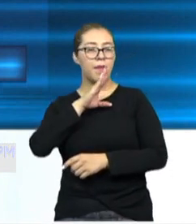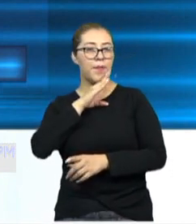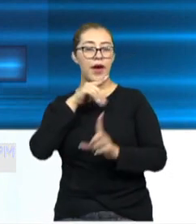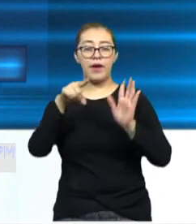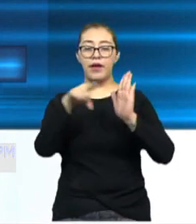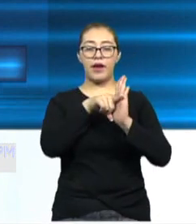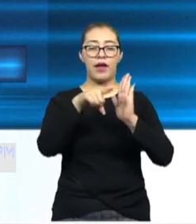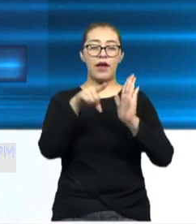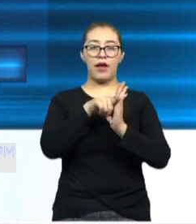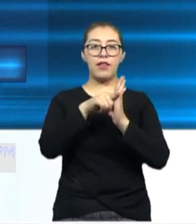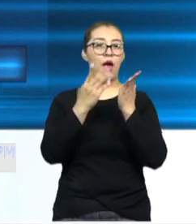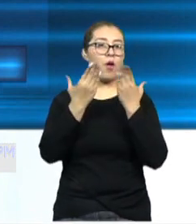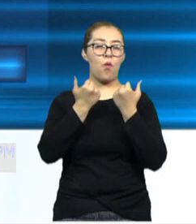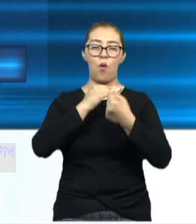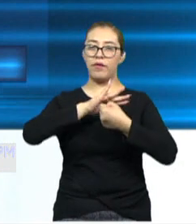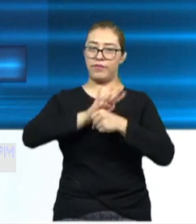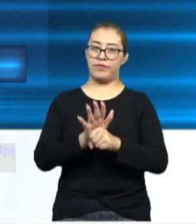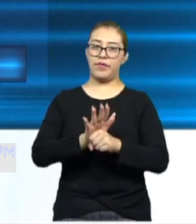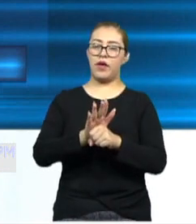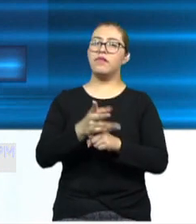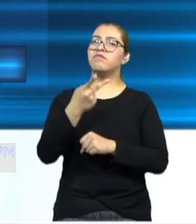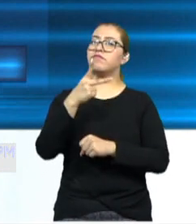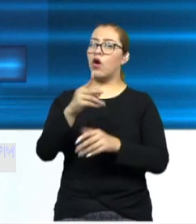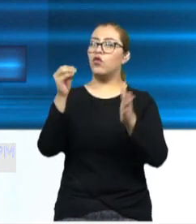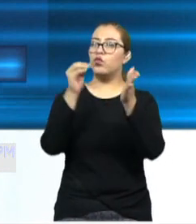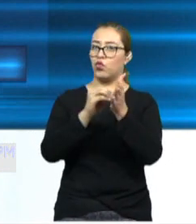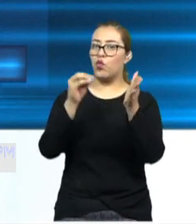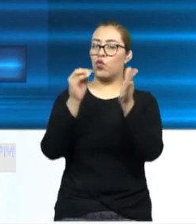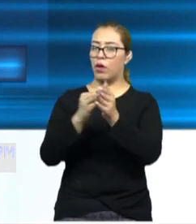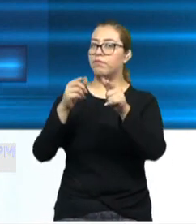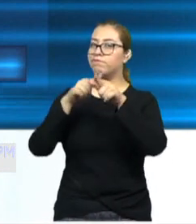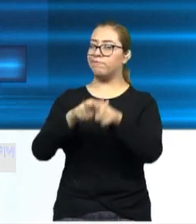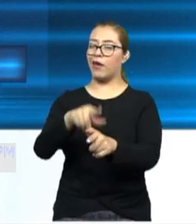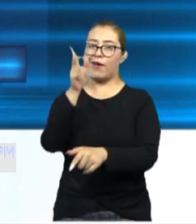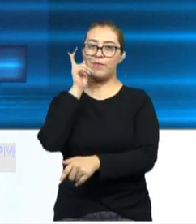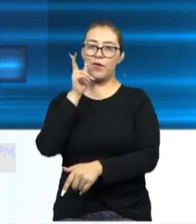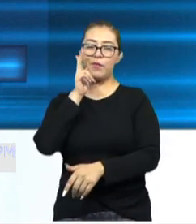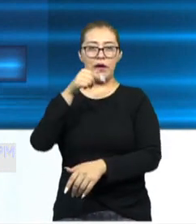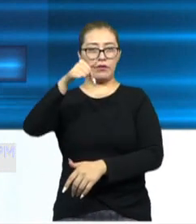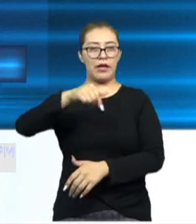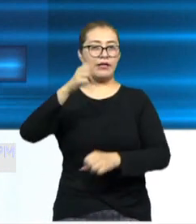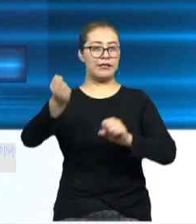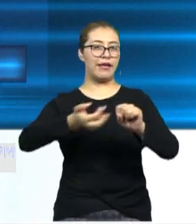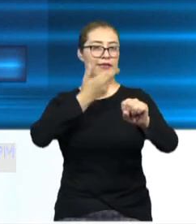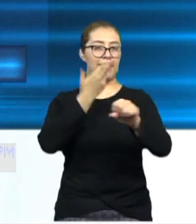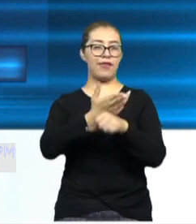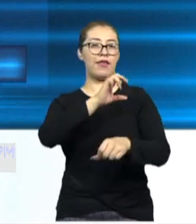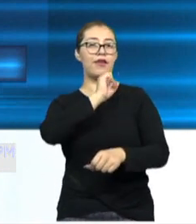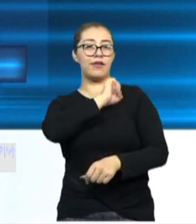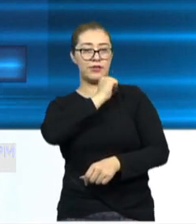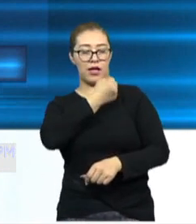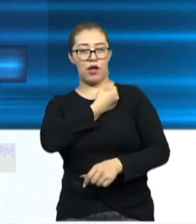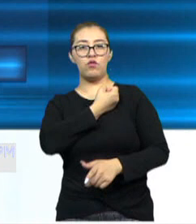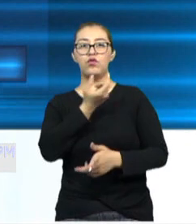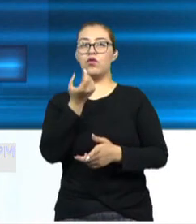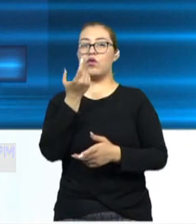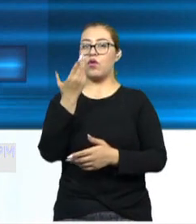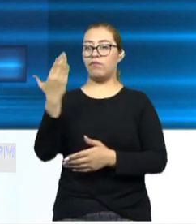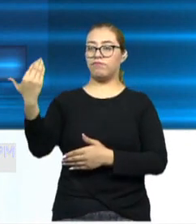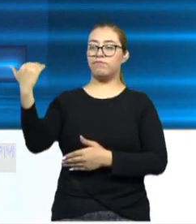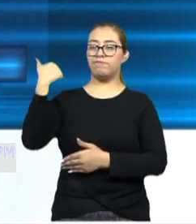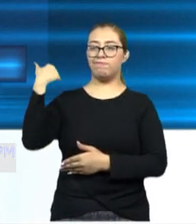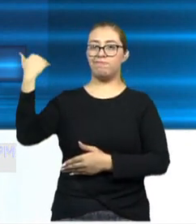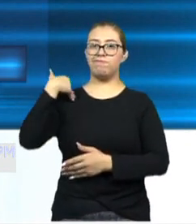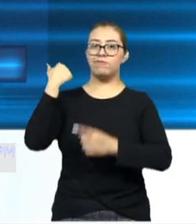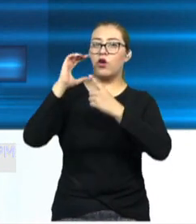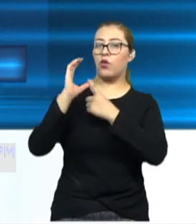negativo. bueno, continuarán los estudios. Aquí la secretaria de salud nos ha instruido, bueno, nos ha pedido al Comité